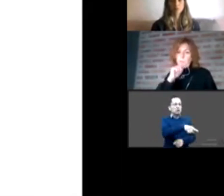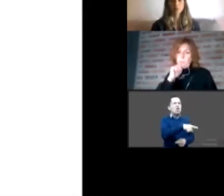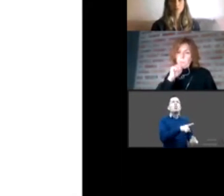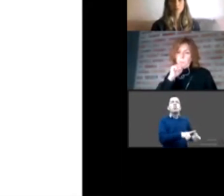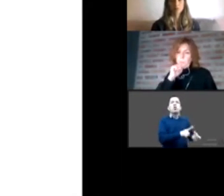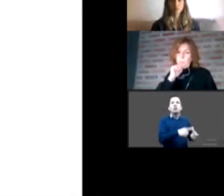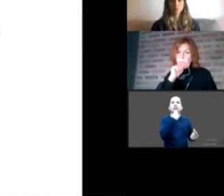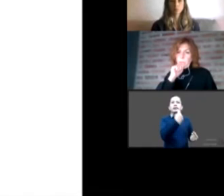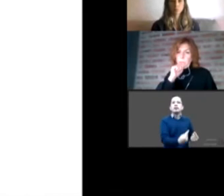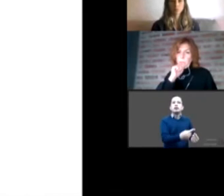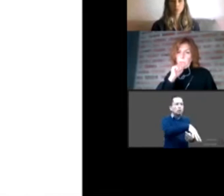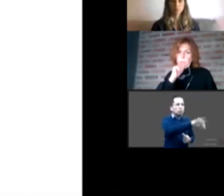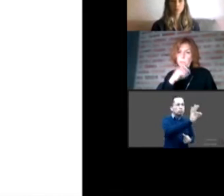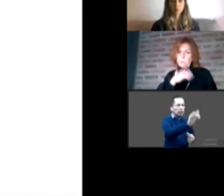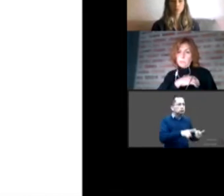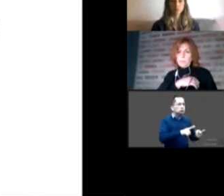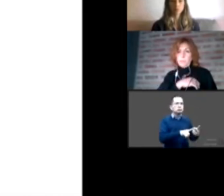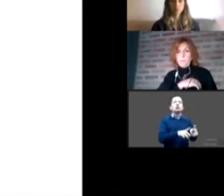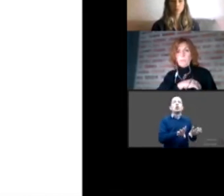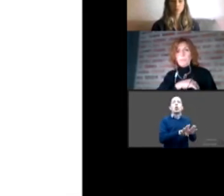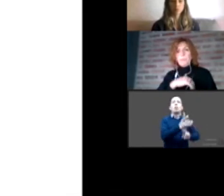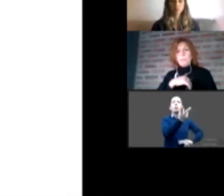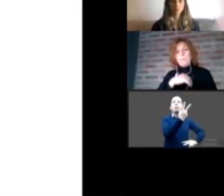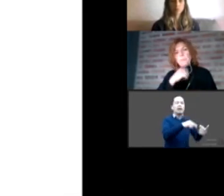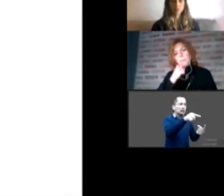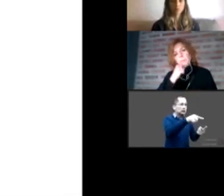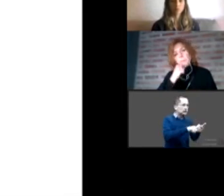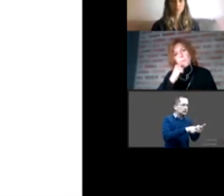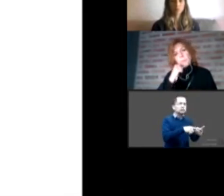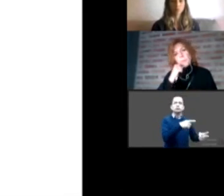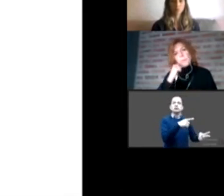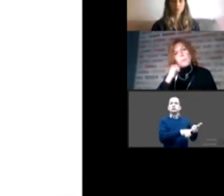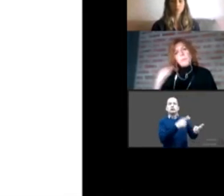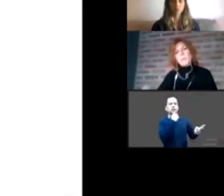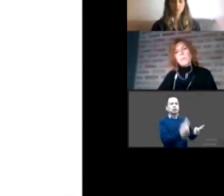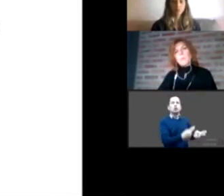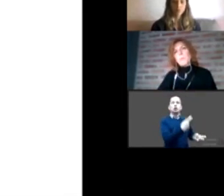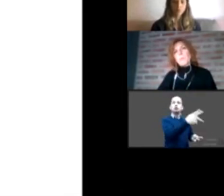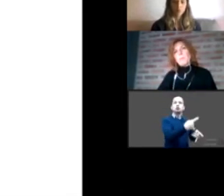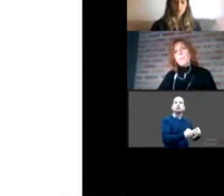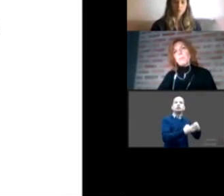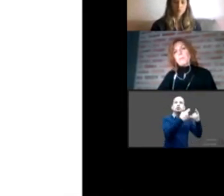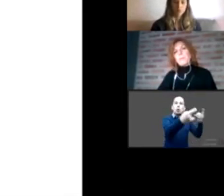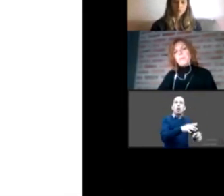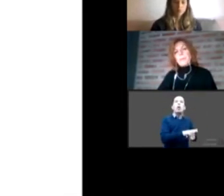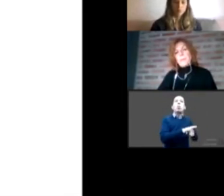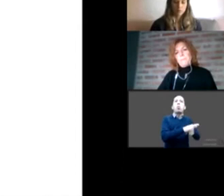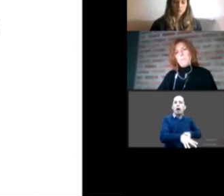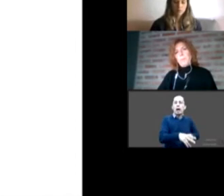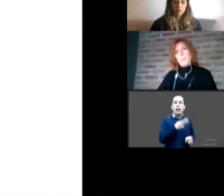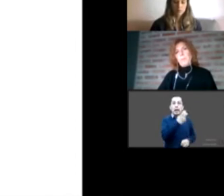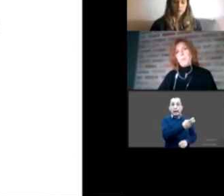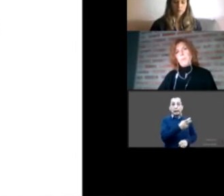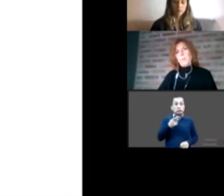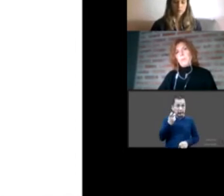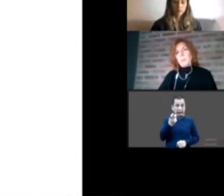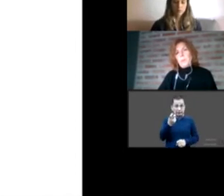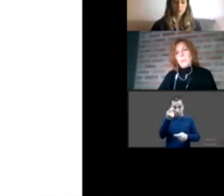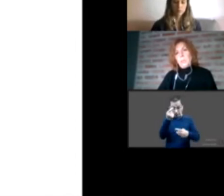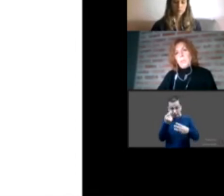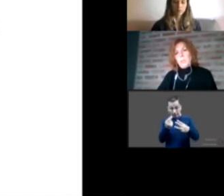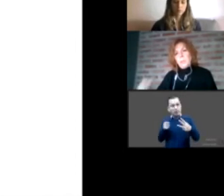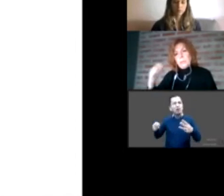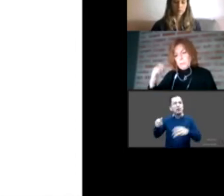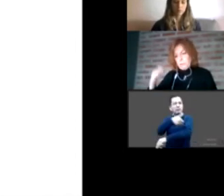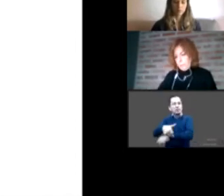y por supuesto la apuesta y por eso lo pongo en anhelo tiene que ver con la empatía